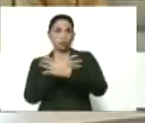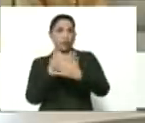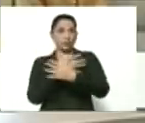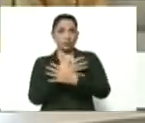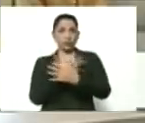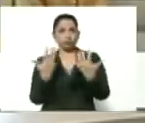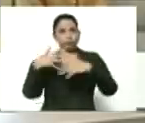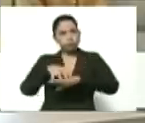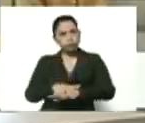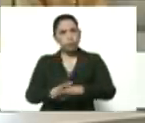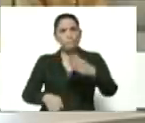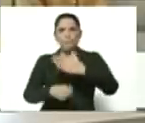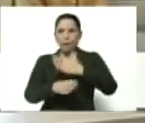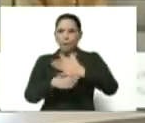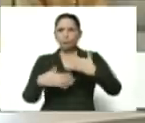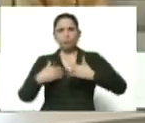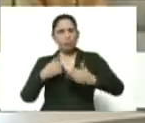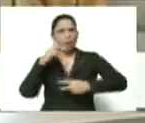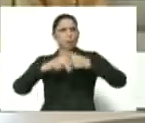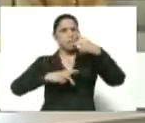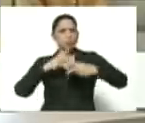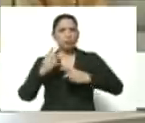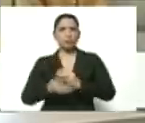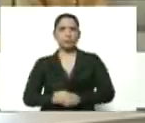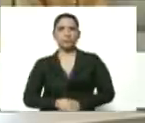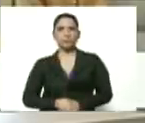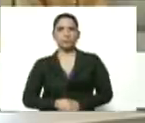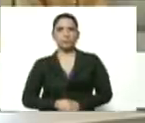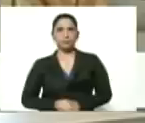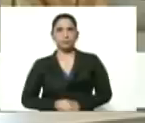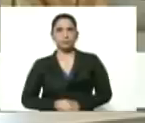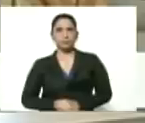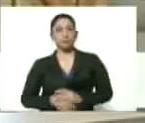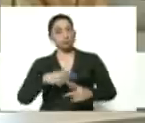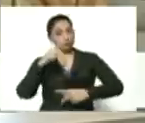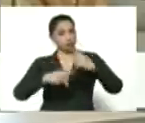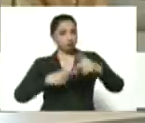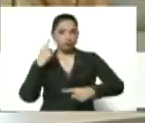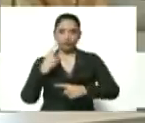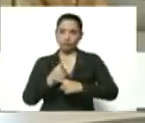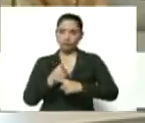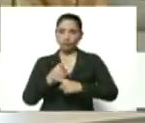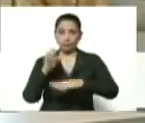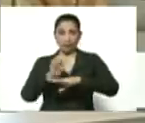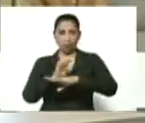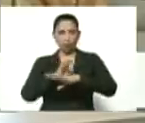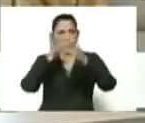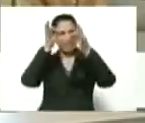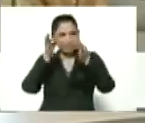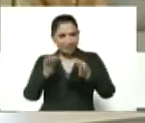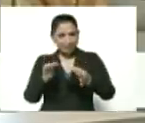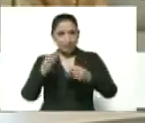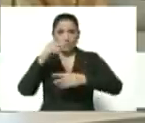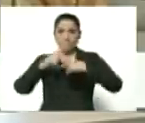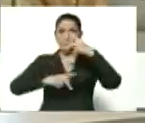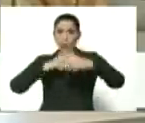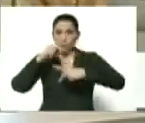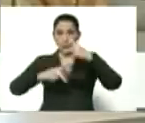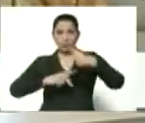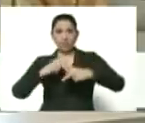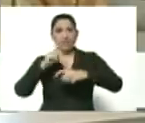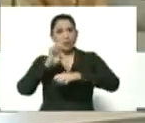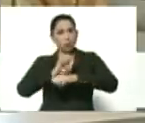Vamos con seguridad a producir, producir, producir. la economía real, producir la economía